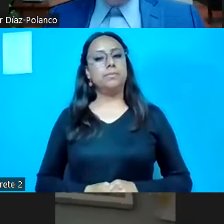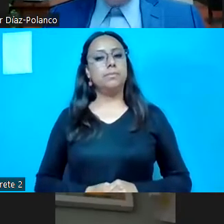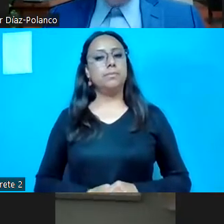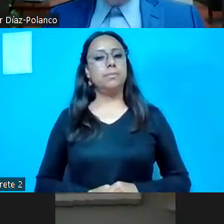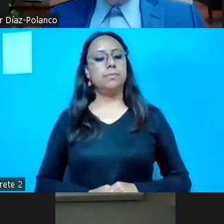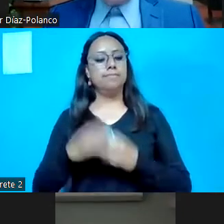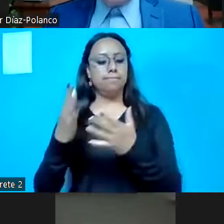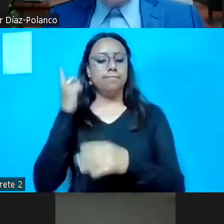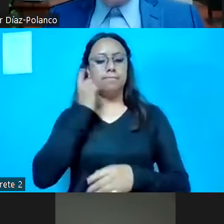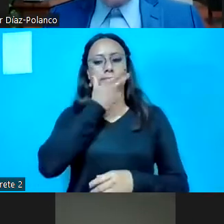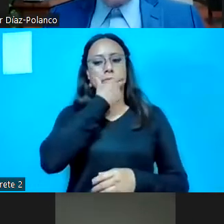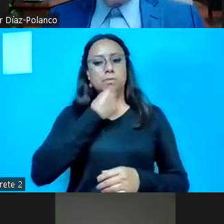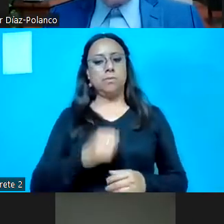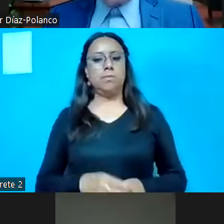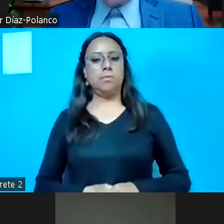Adelante, diputado.